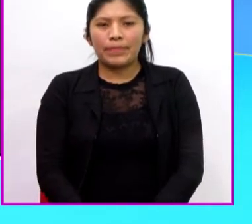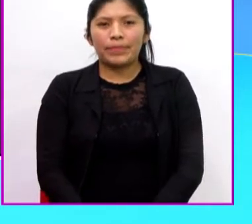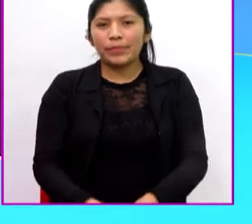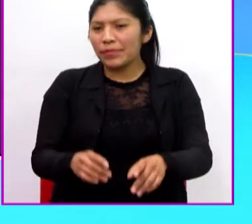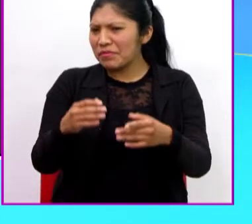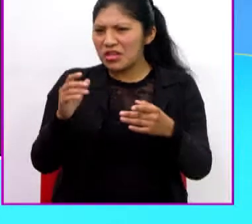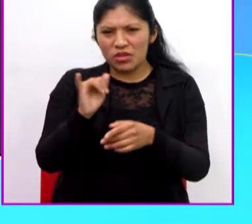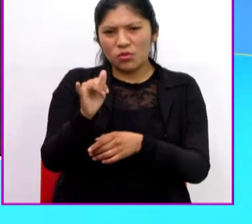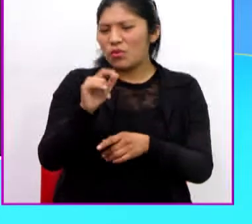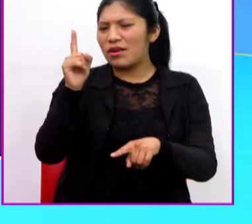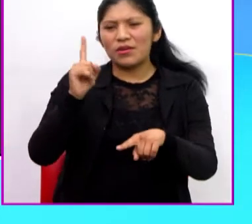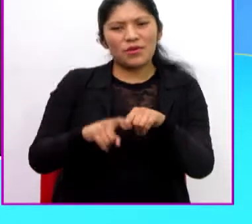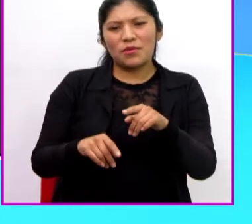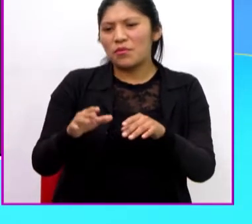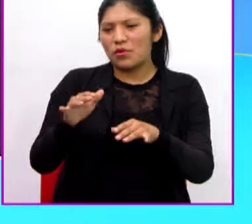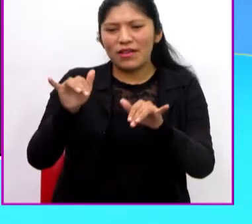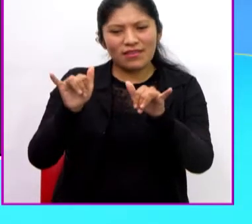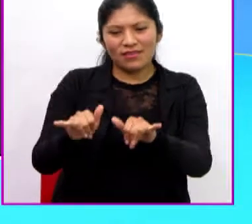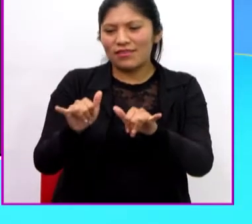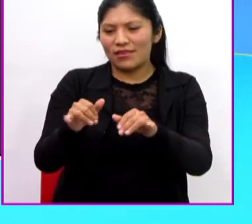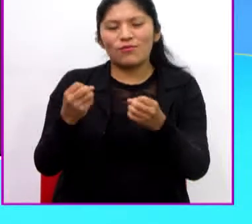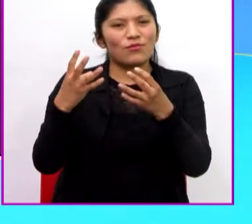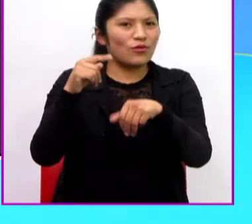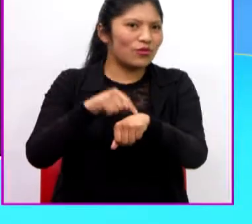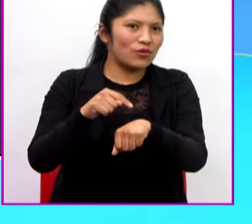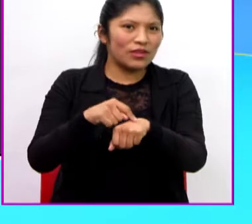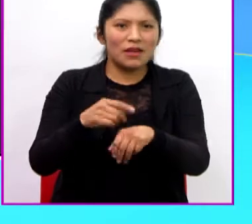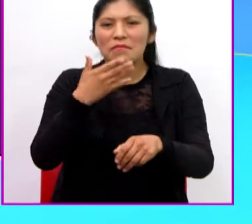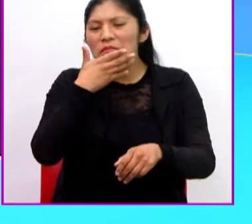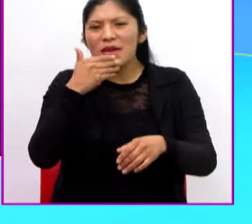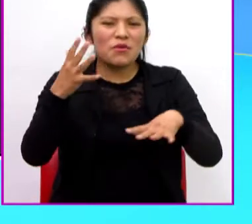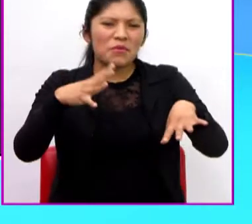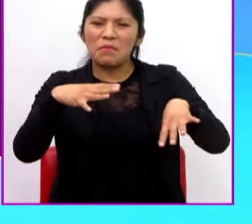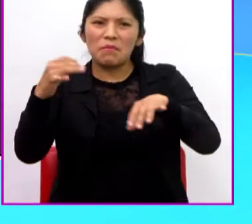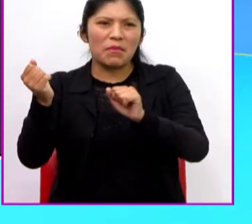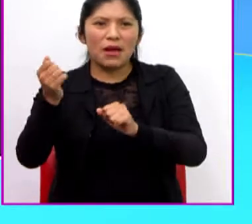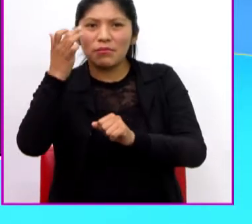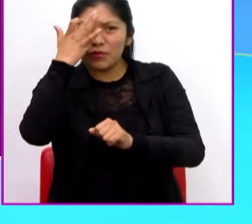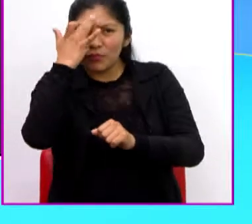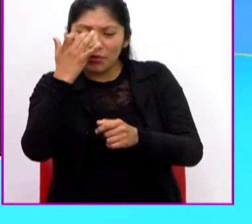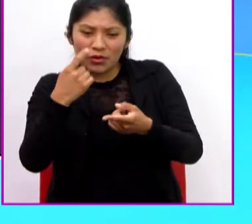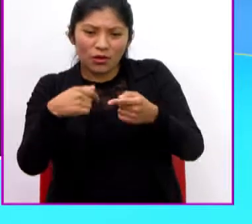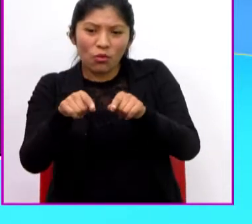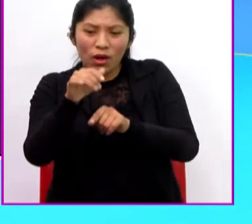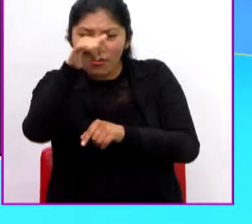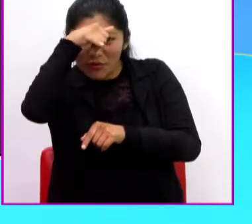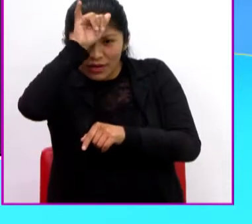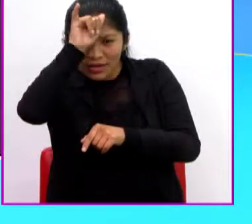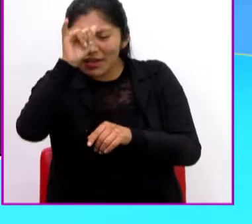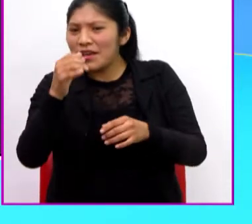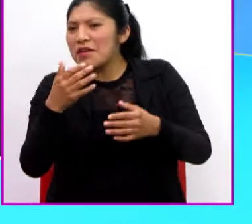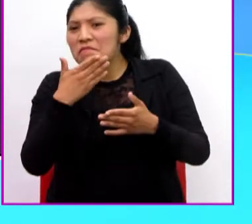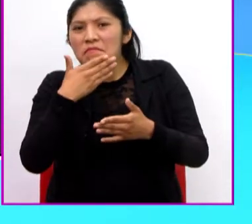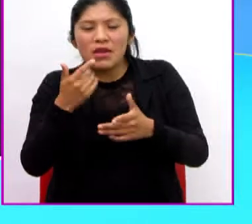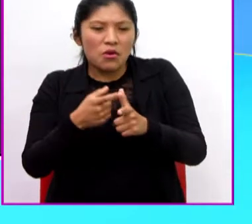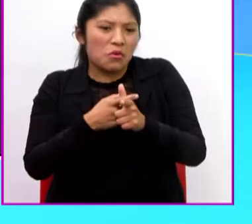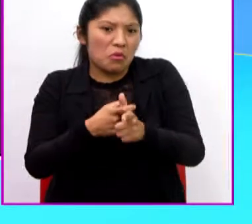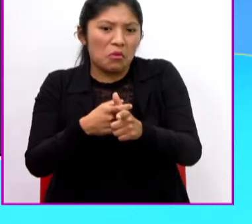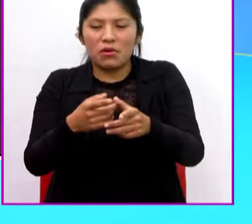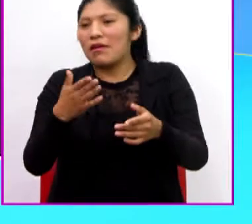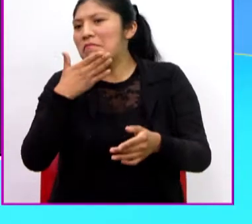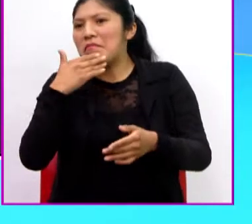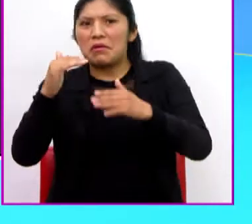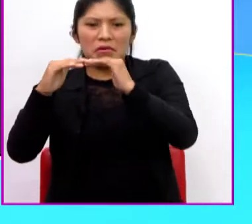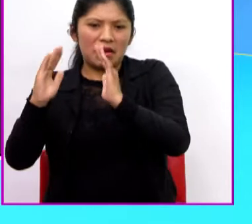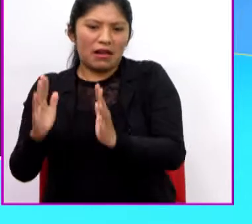Tampoco van a poder tenerlo ahí mucho tiempo. Mejor nos vamos. Cuando el Mi 5 empieza a correr es mejor estar en tu casa,